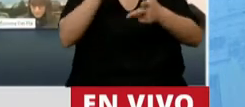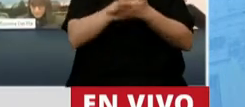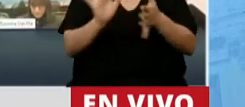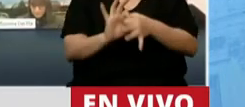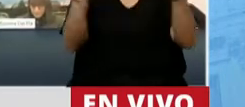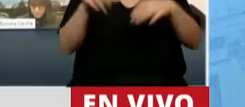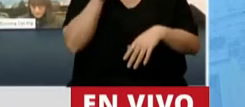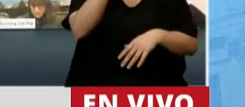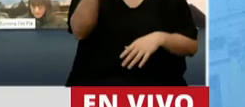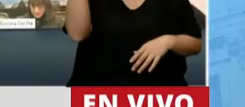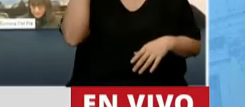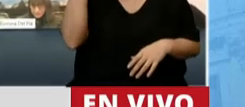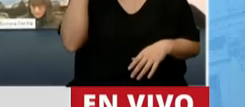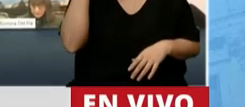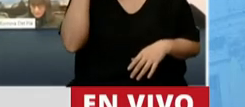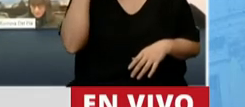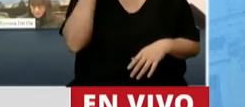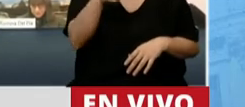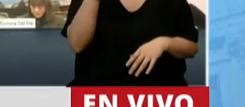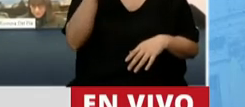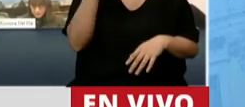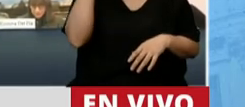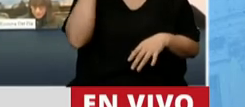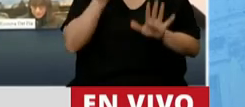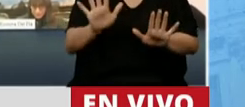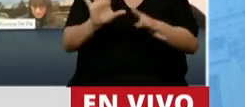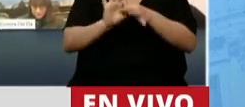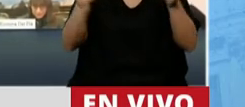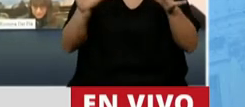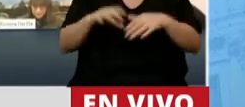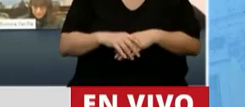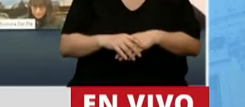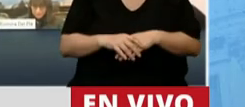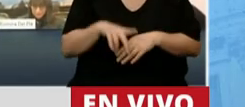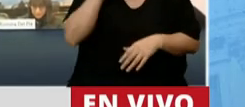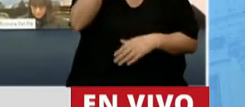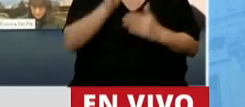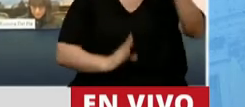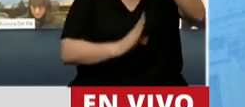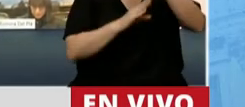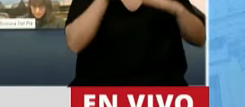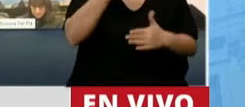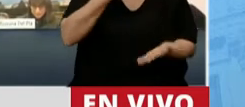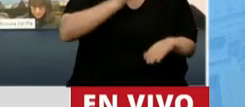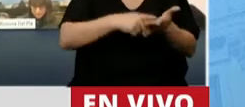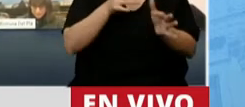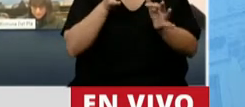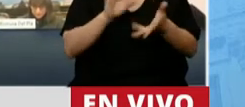¿Usted es consciente, y le parece que esto es democrático, cuando es una función del poder